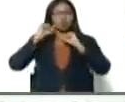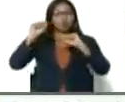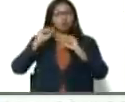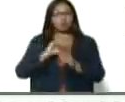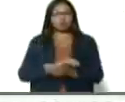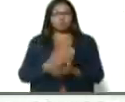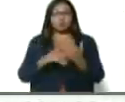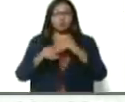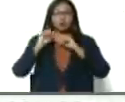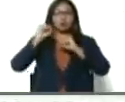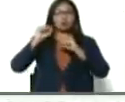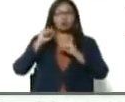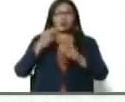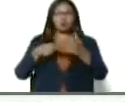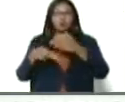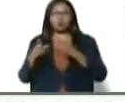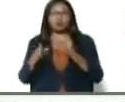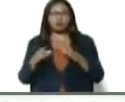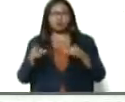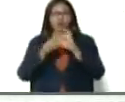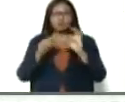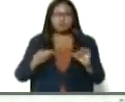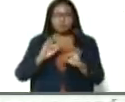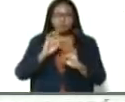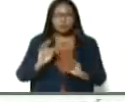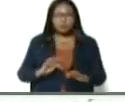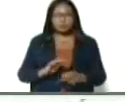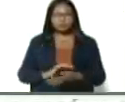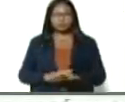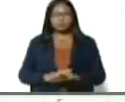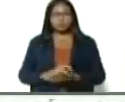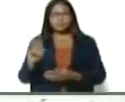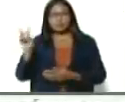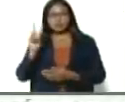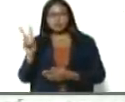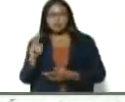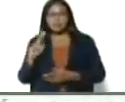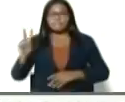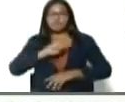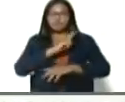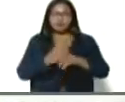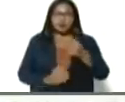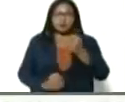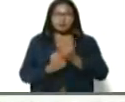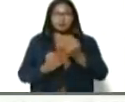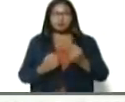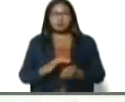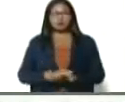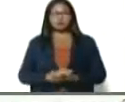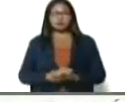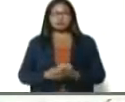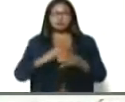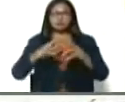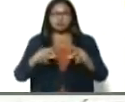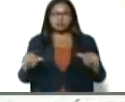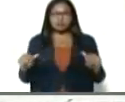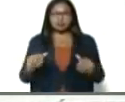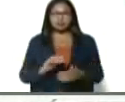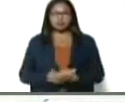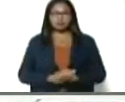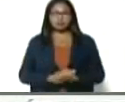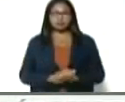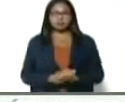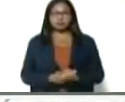vamos a lograr, construir, la Venezuela, potencia productiva, en el campo, nos